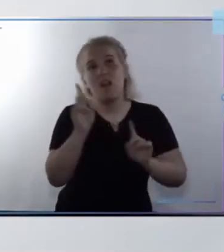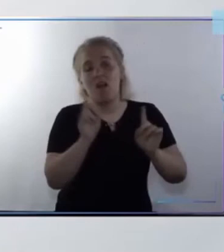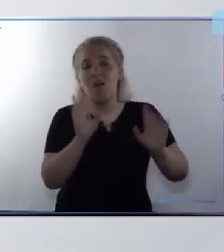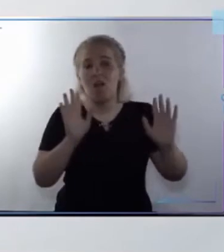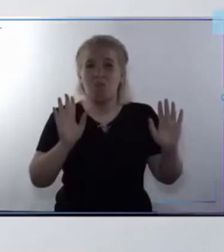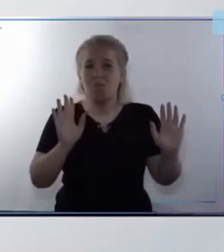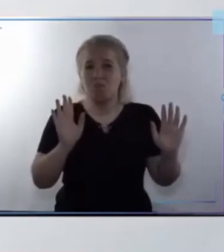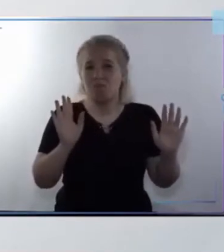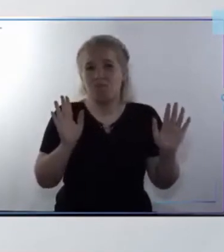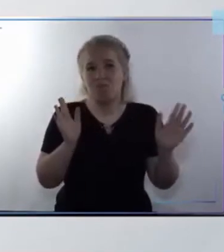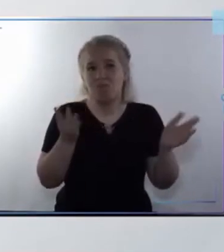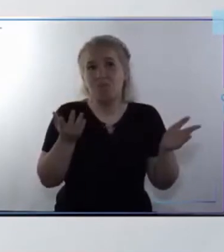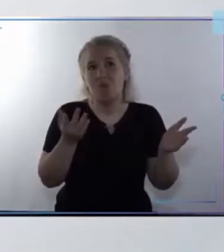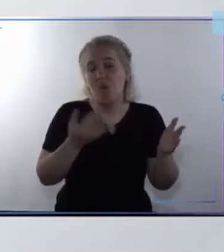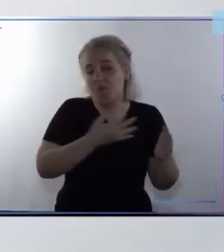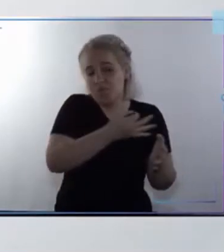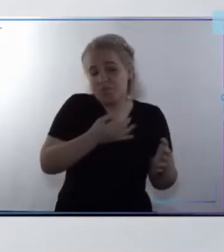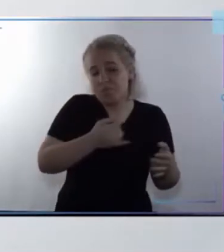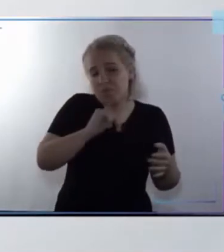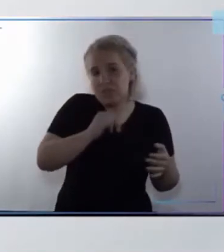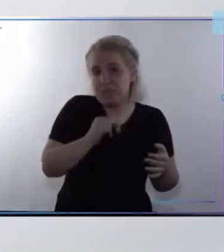sobrecumplimiento.